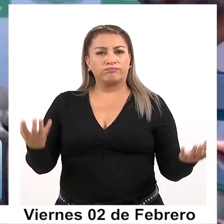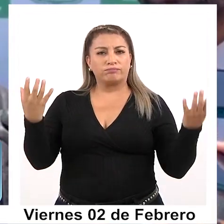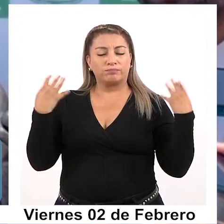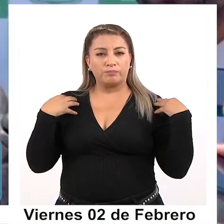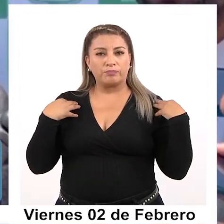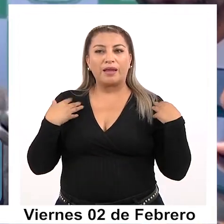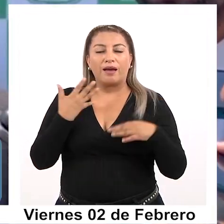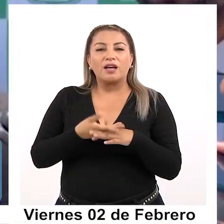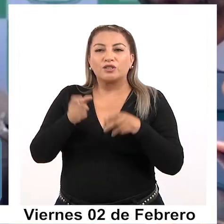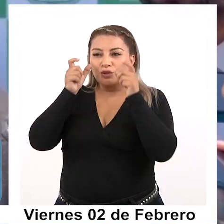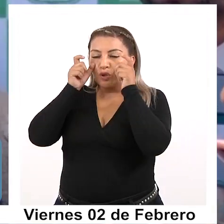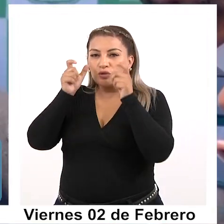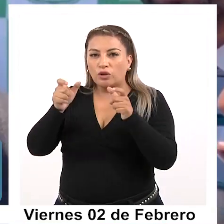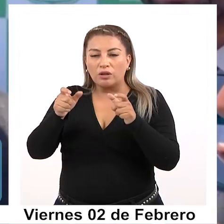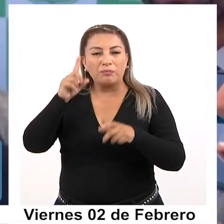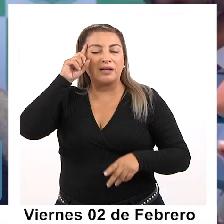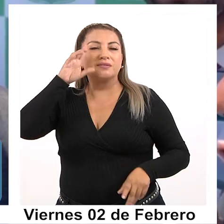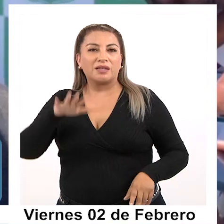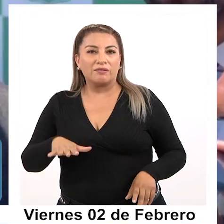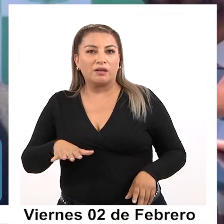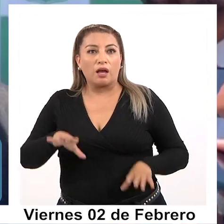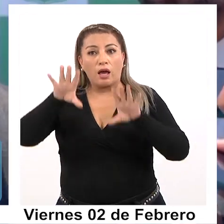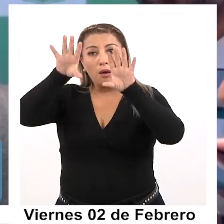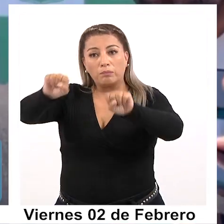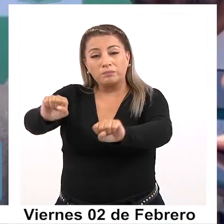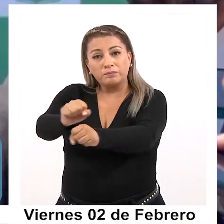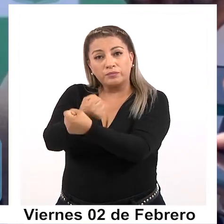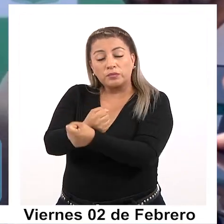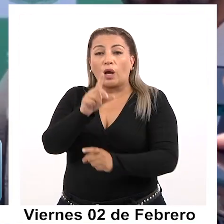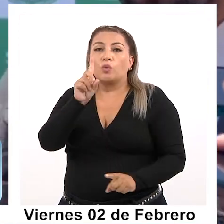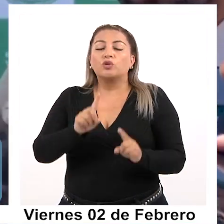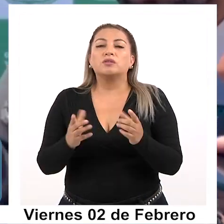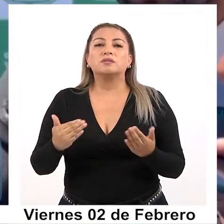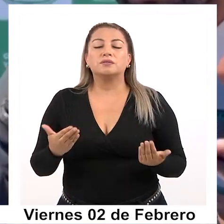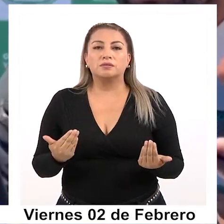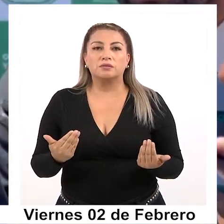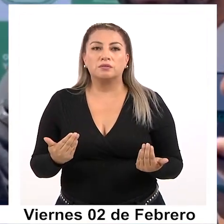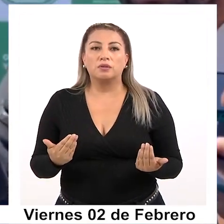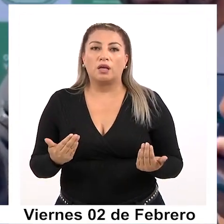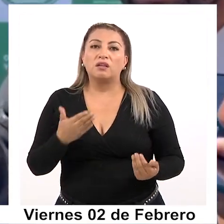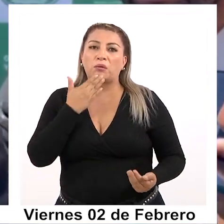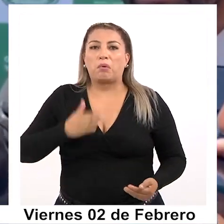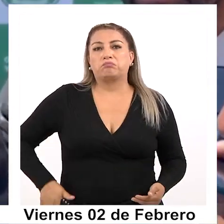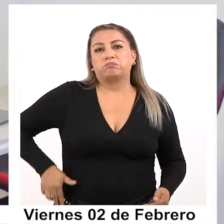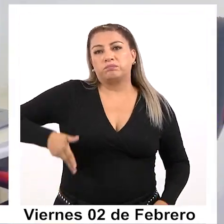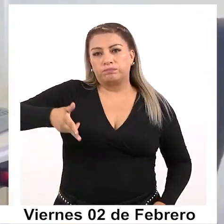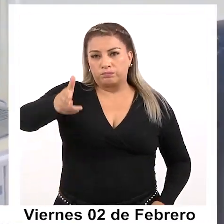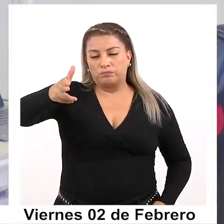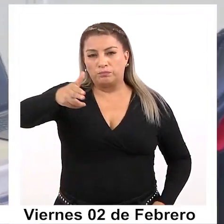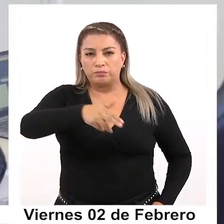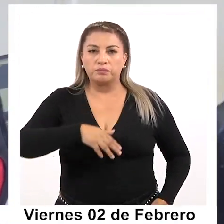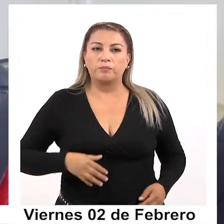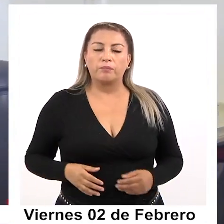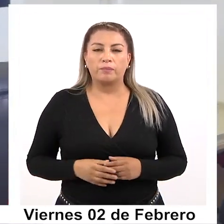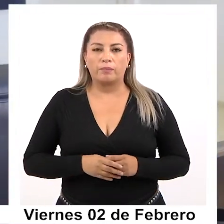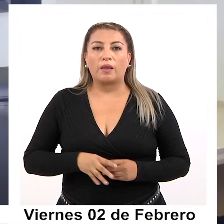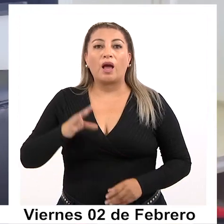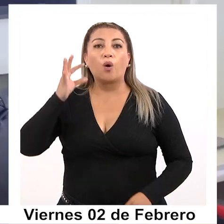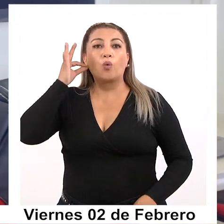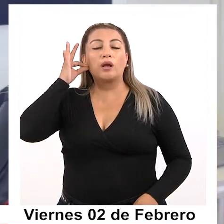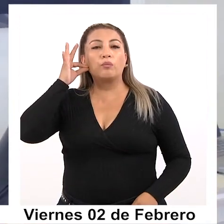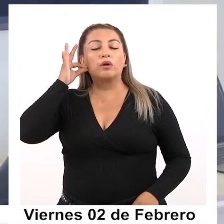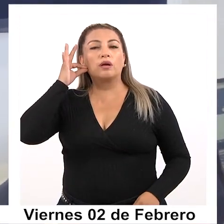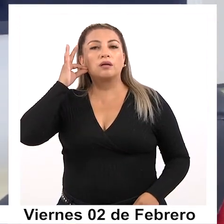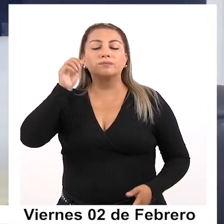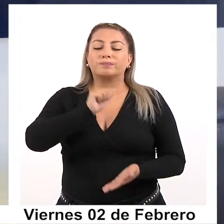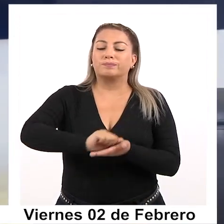controlar, para registrar, para detener, y en caso que sea necesario efectivamente hacer uso de sus armas de fuego como ocurrió. La mujer quedó con